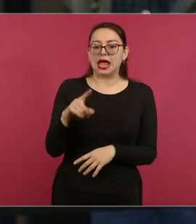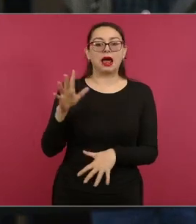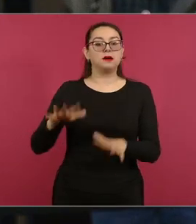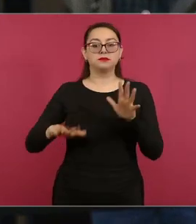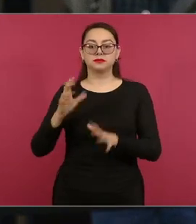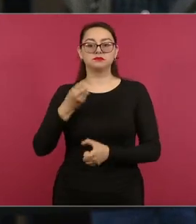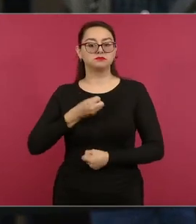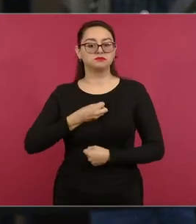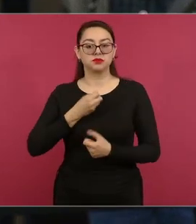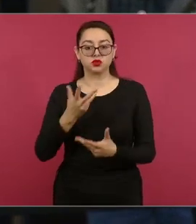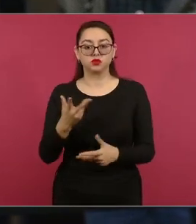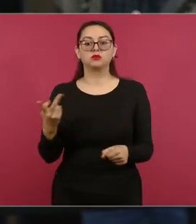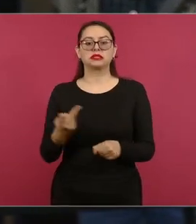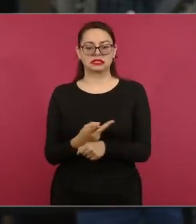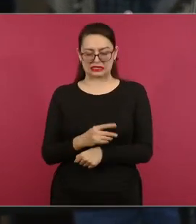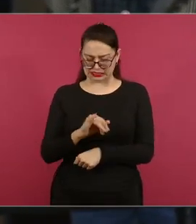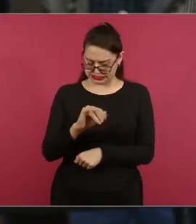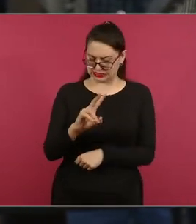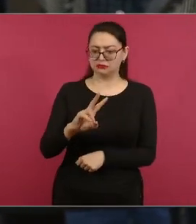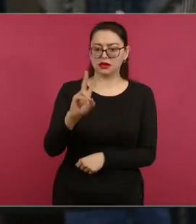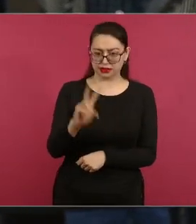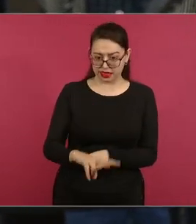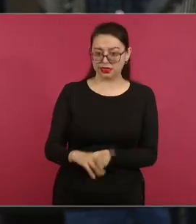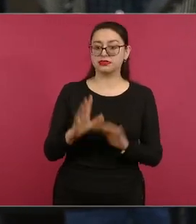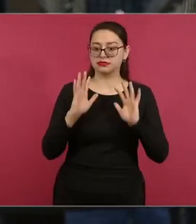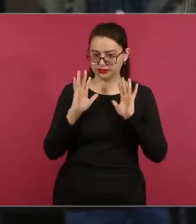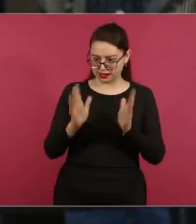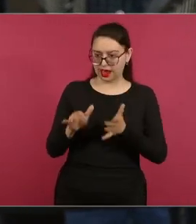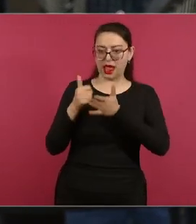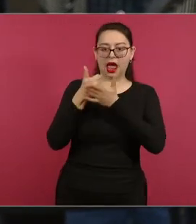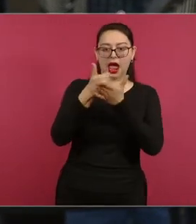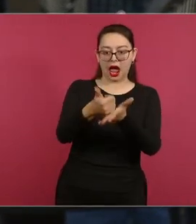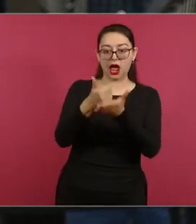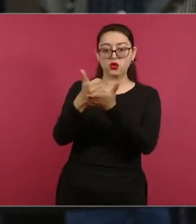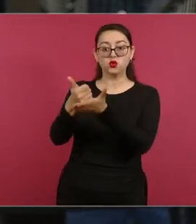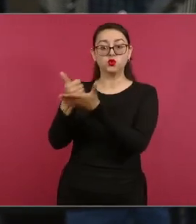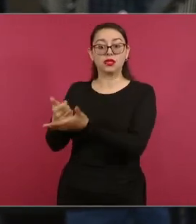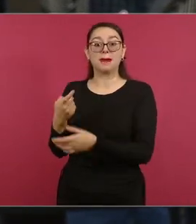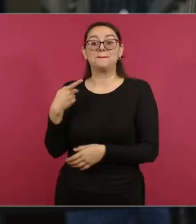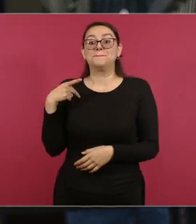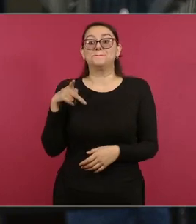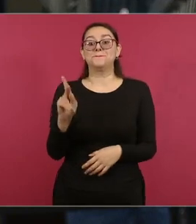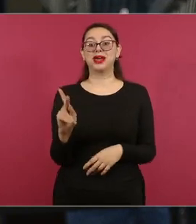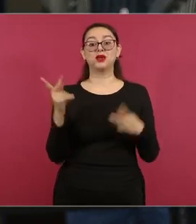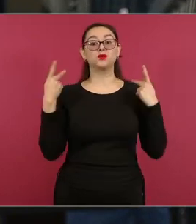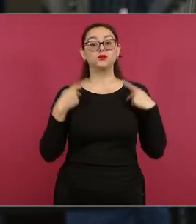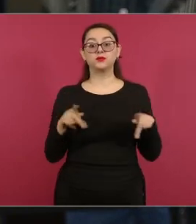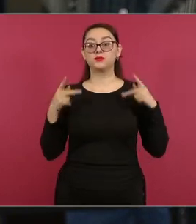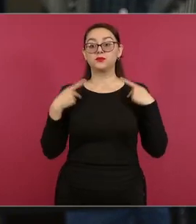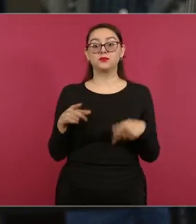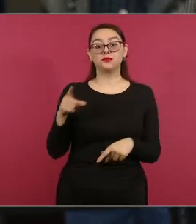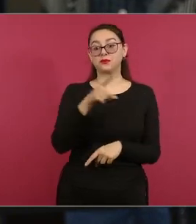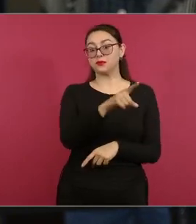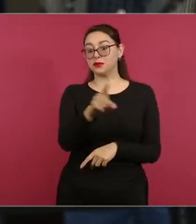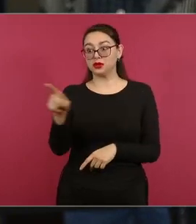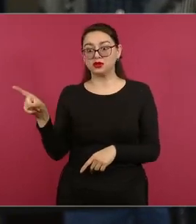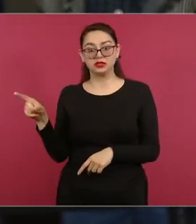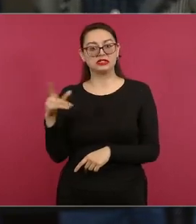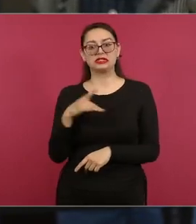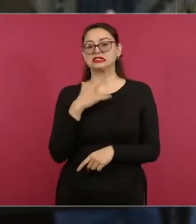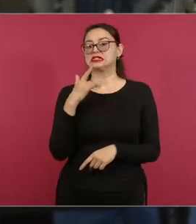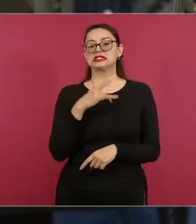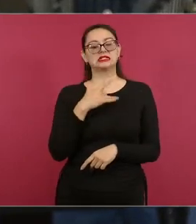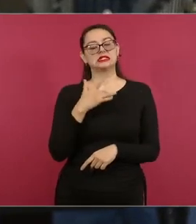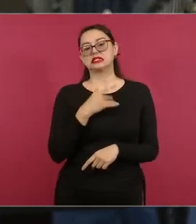bien la ayuda ya está llegando, pues ellos siguen pensando y consideran, y lo entendemos porque la situación que están